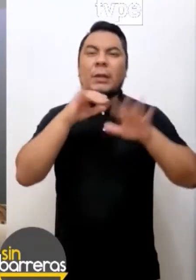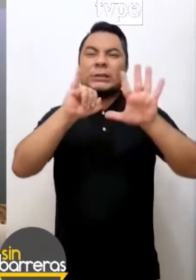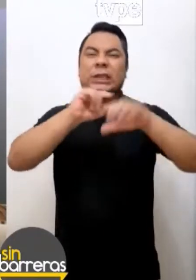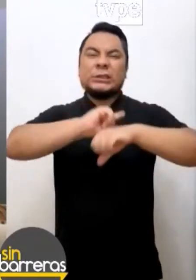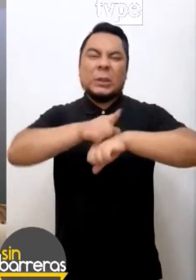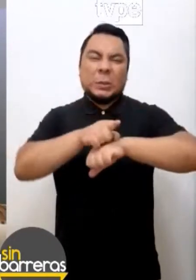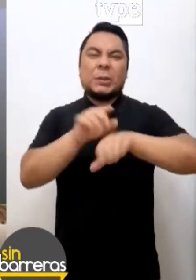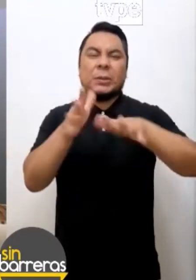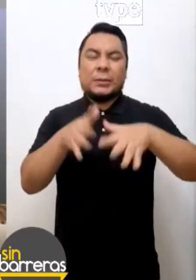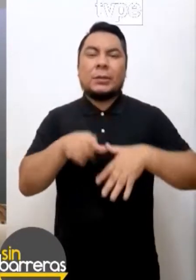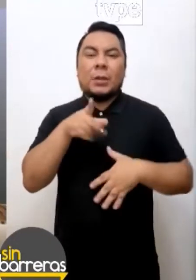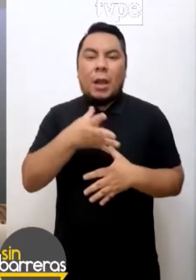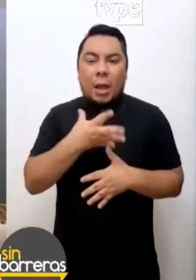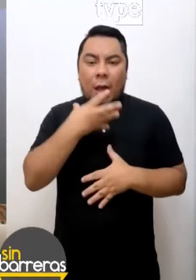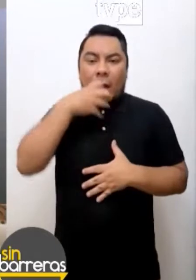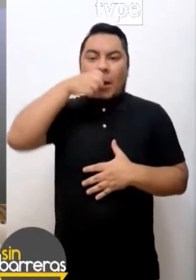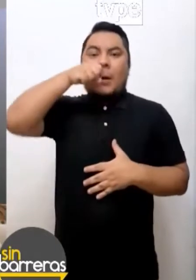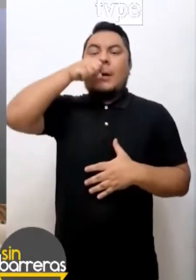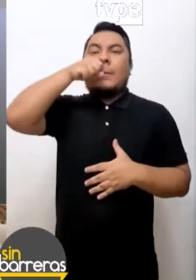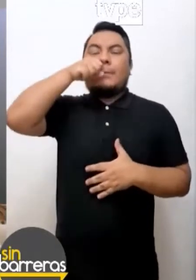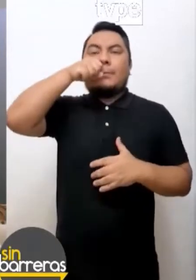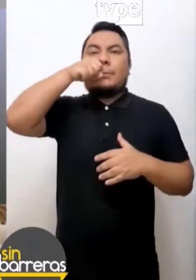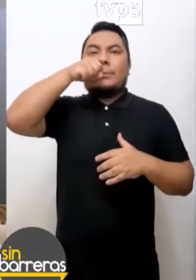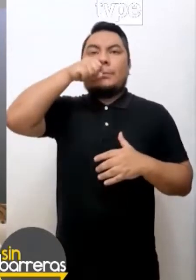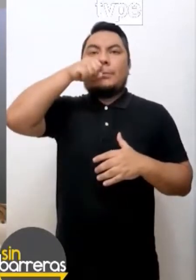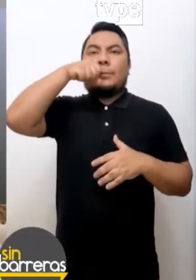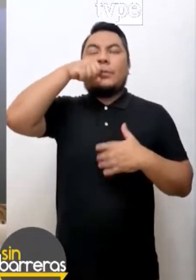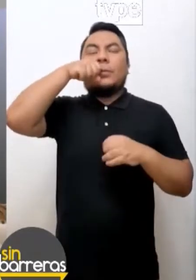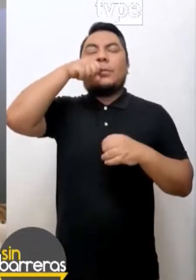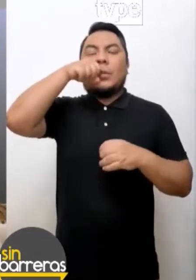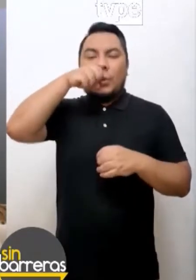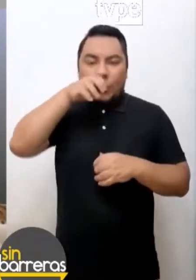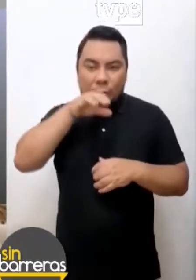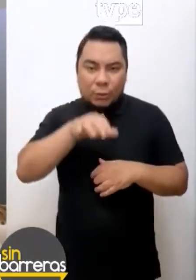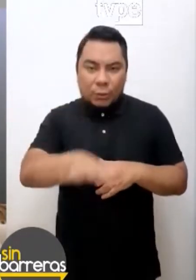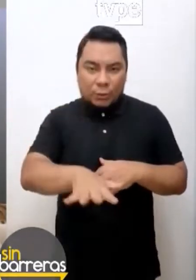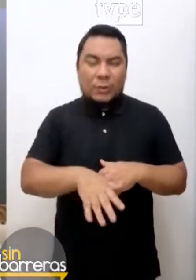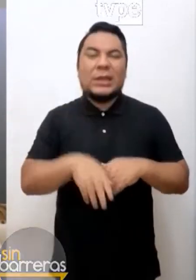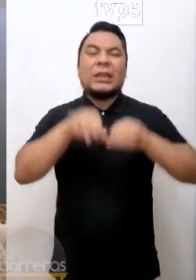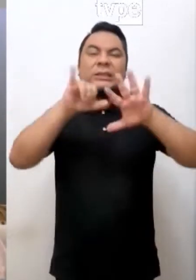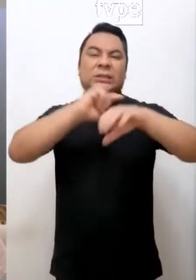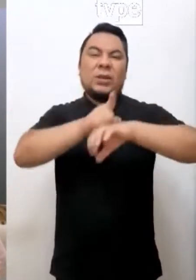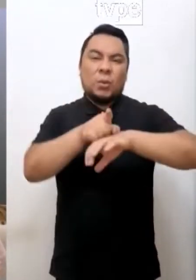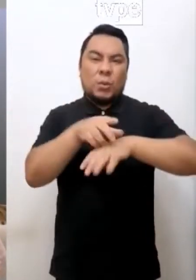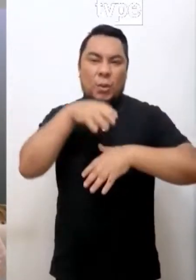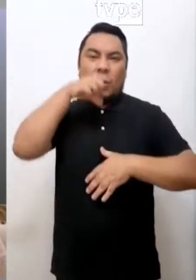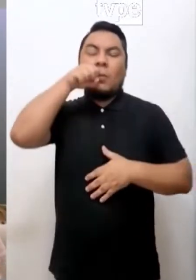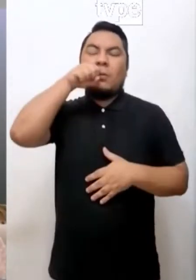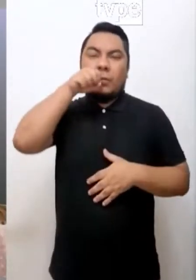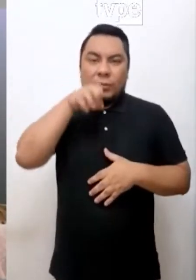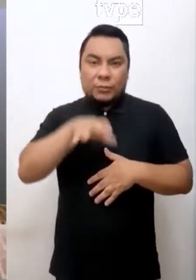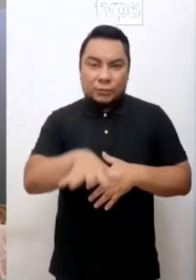menos por unos 6 segundos se retenga el aire y luego se exhale el aire por 7 segundos, ¿no? La respiración